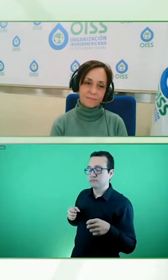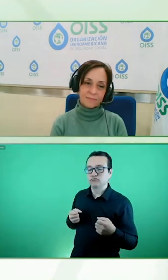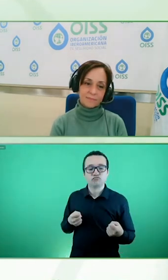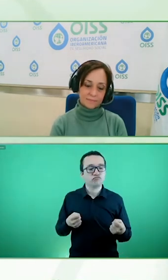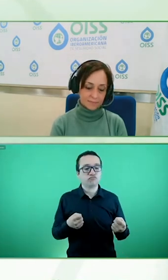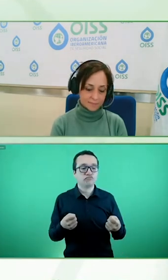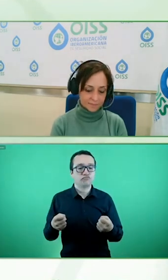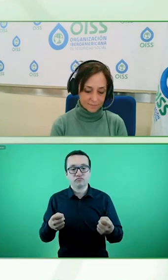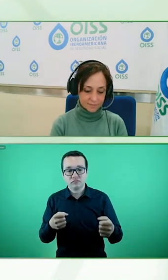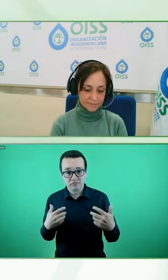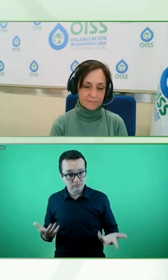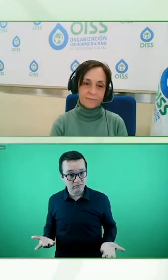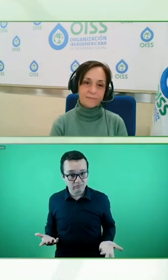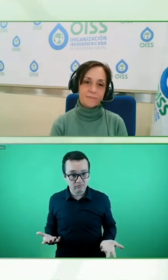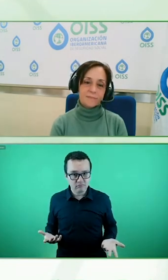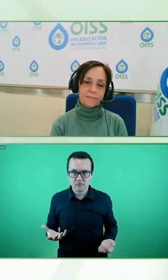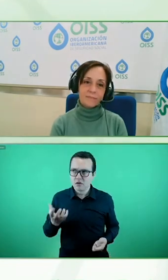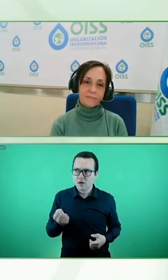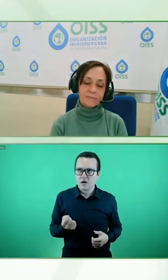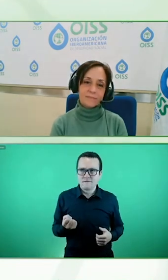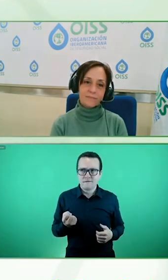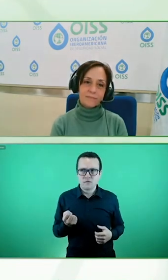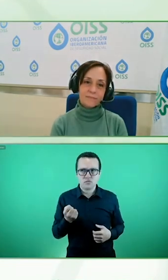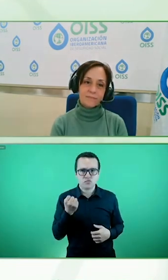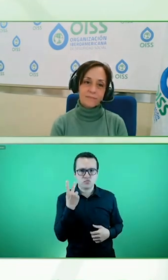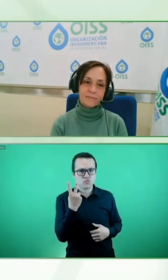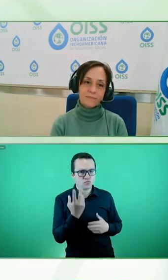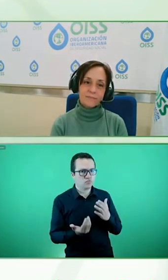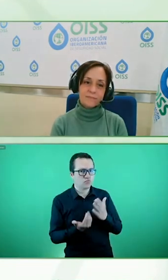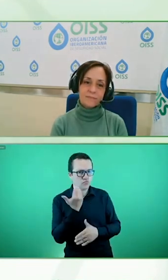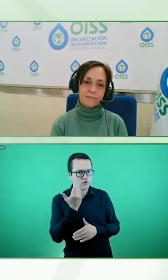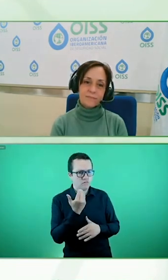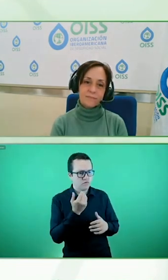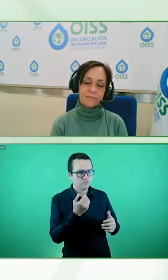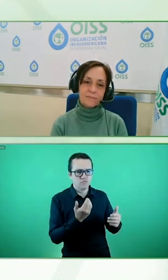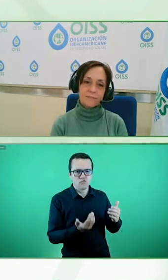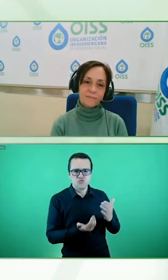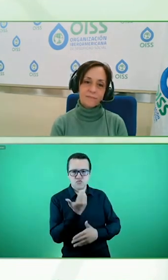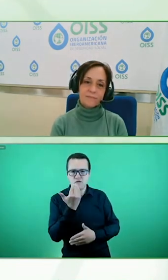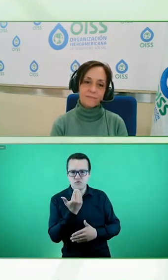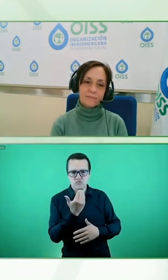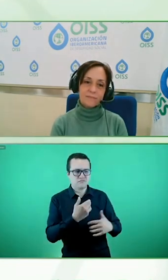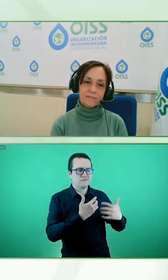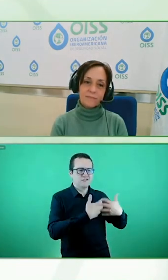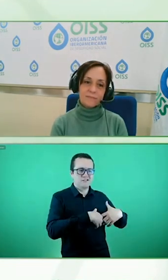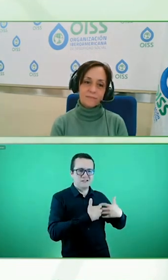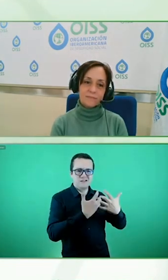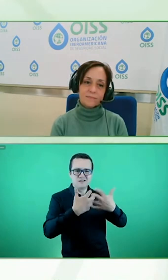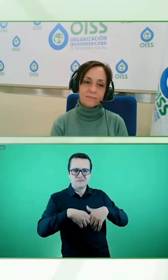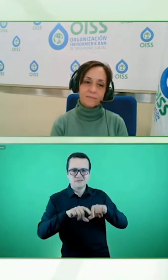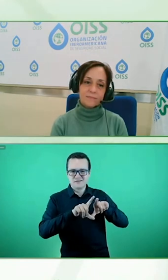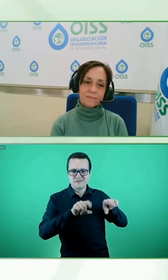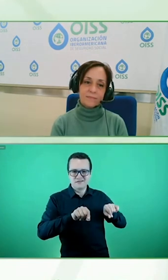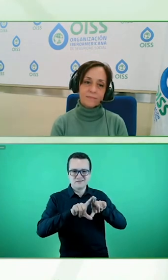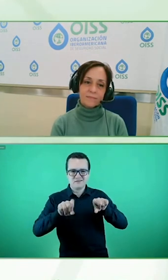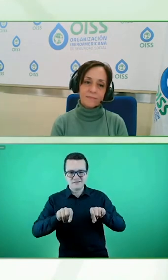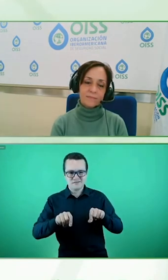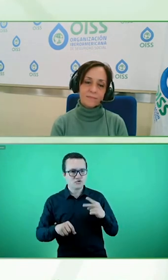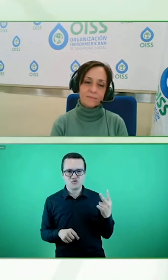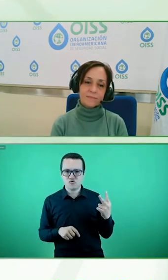plataformas nuevas el año pasado a trabajar en Argentina dos de ellas no eran accesibles para lectores de pantalla